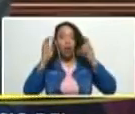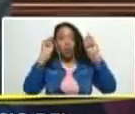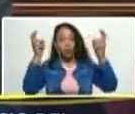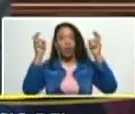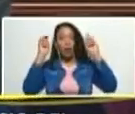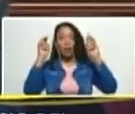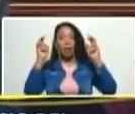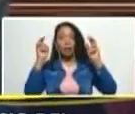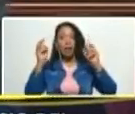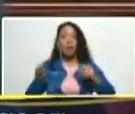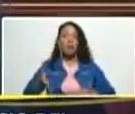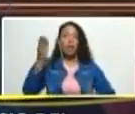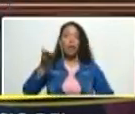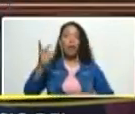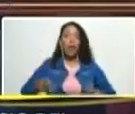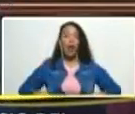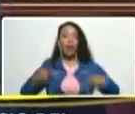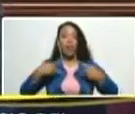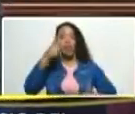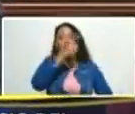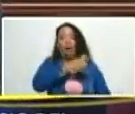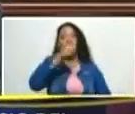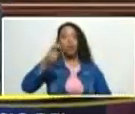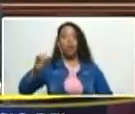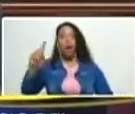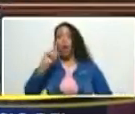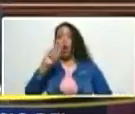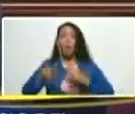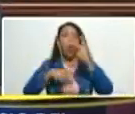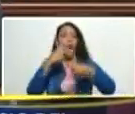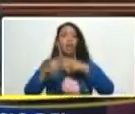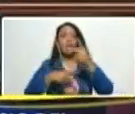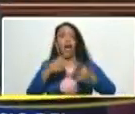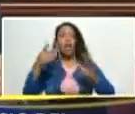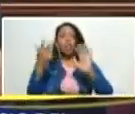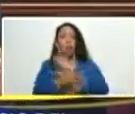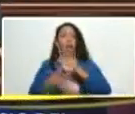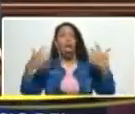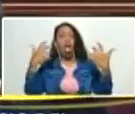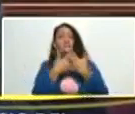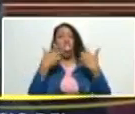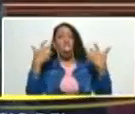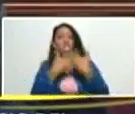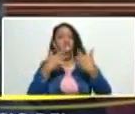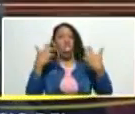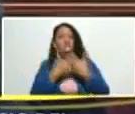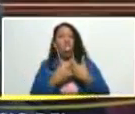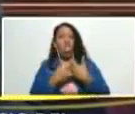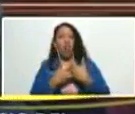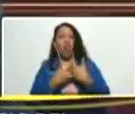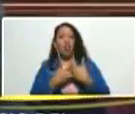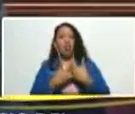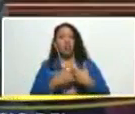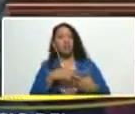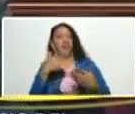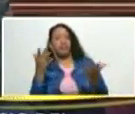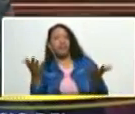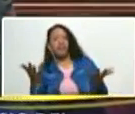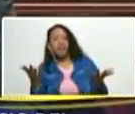útiles para la vida de la gente no repolitizarla con conflictos estériles de suma cero